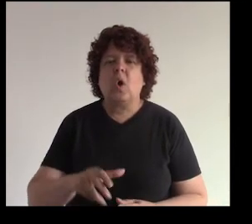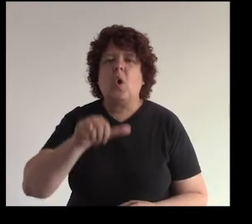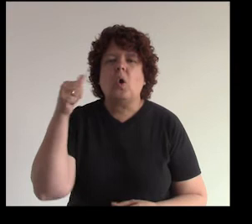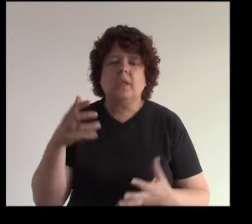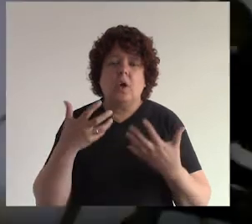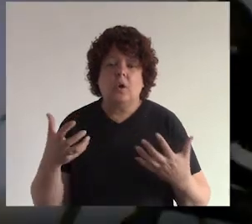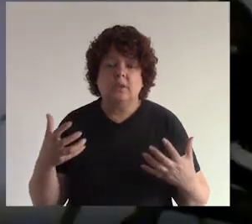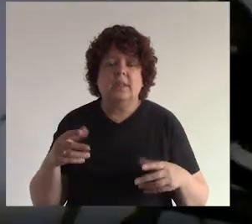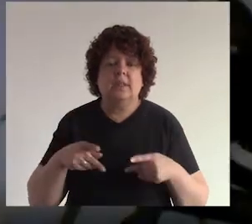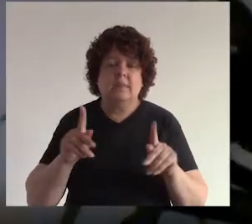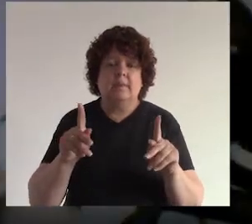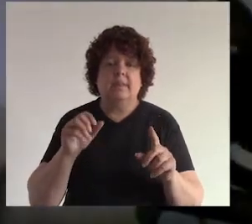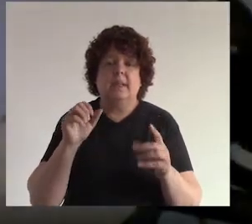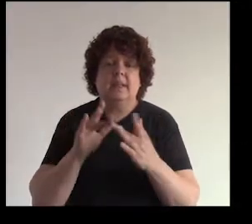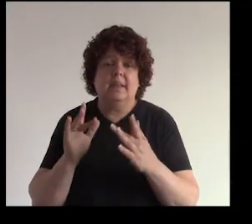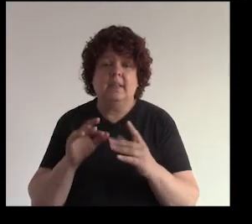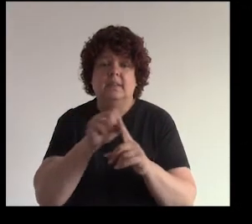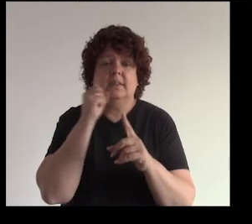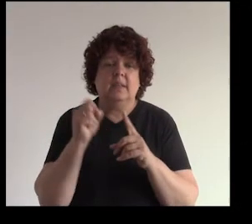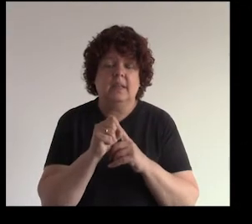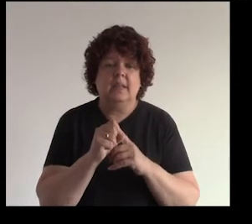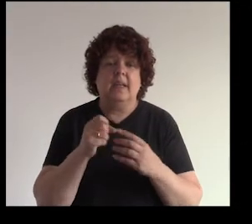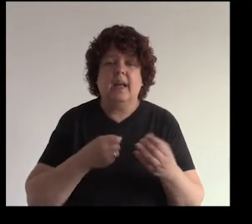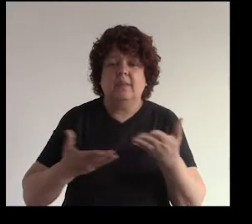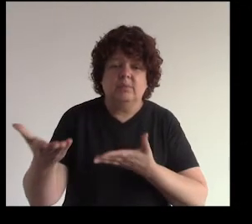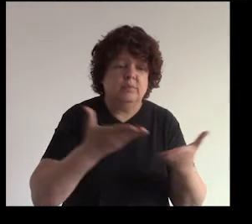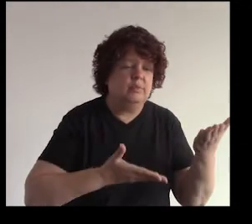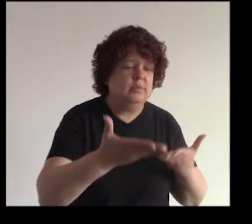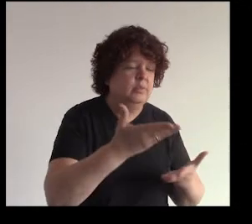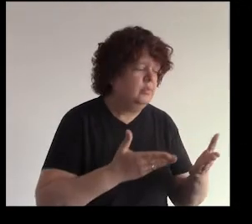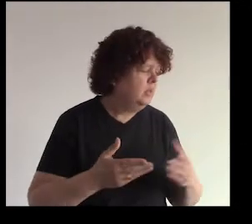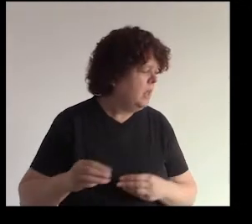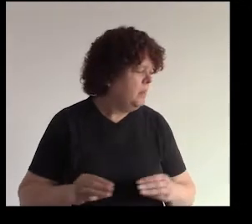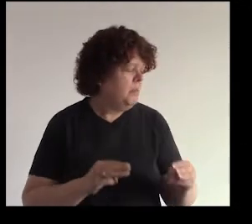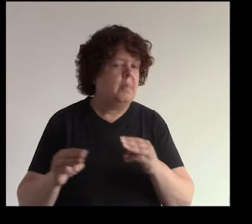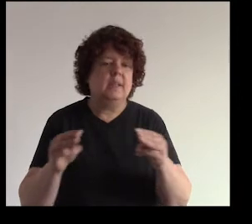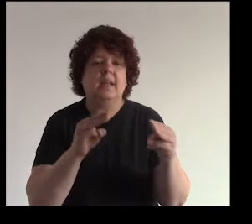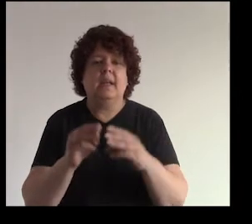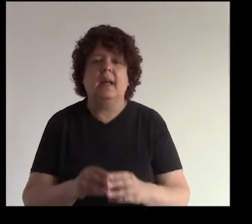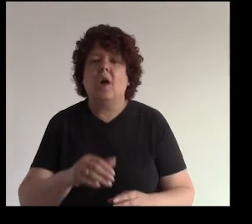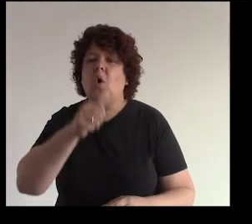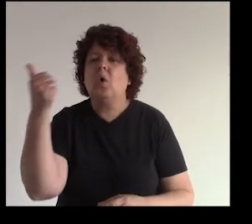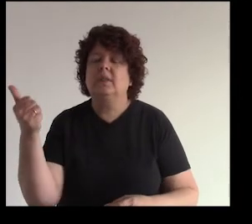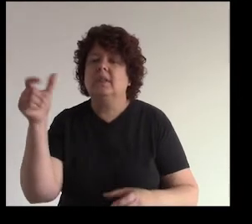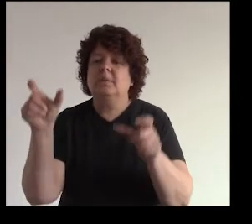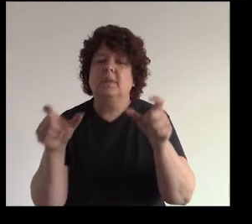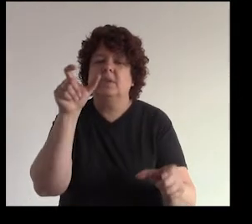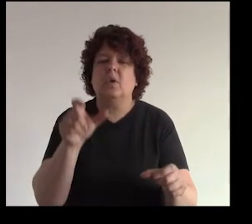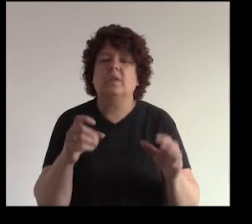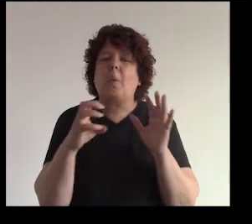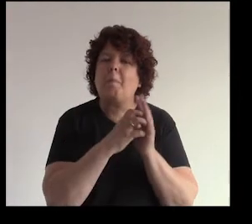otra acción que te permite la red social también es interactuar de manera divertida puedes interactuar con otros